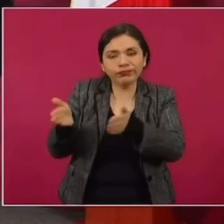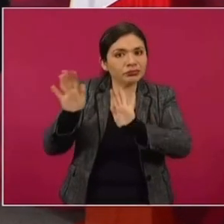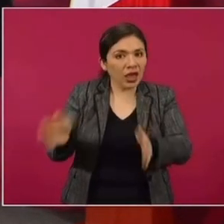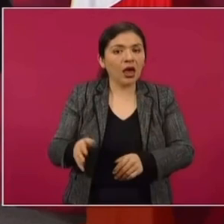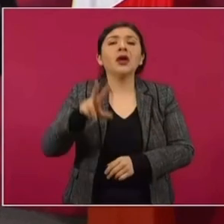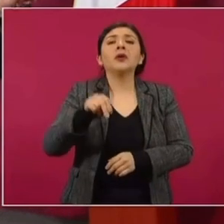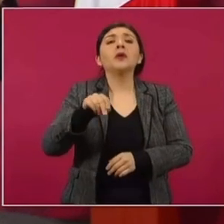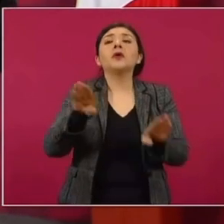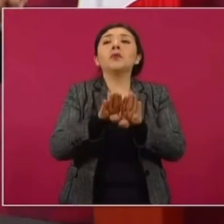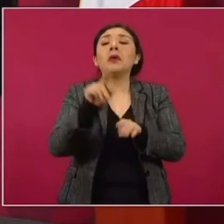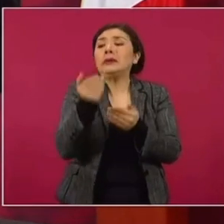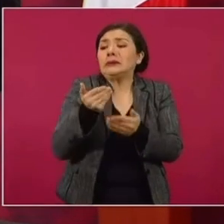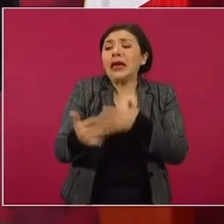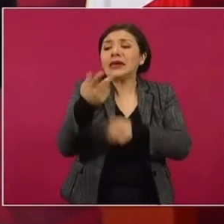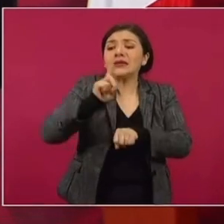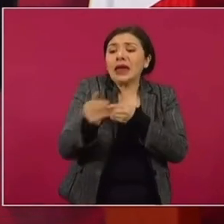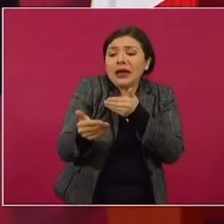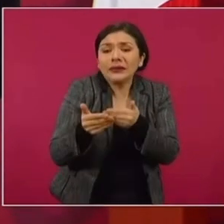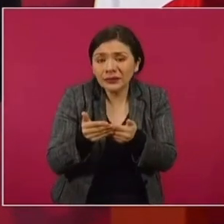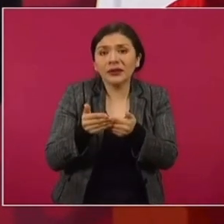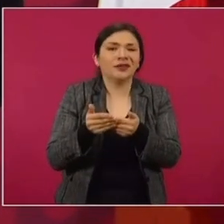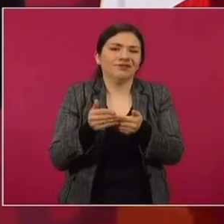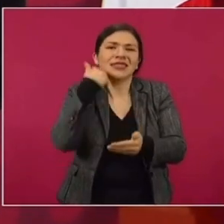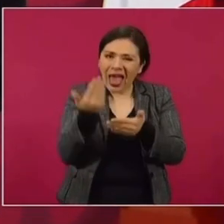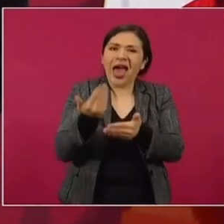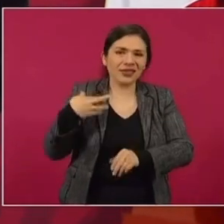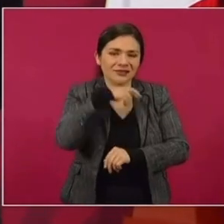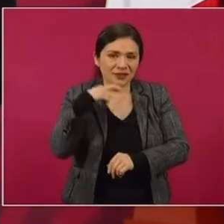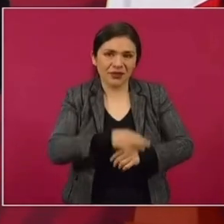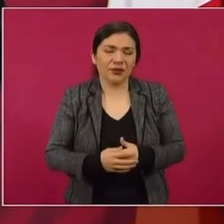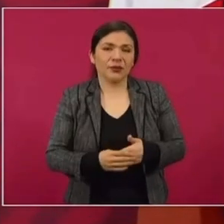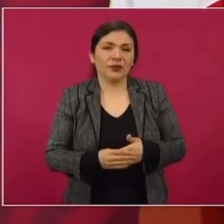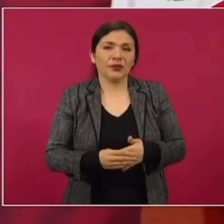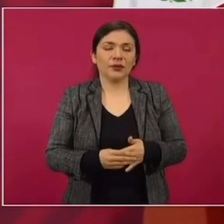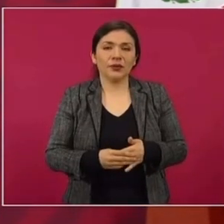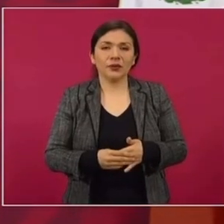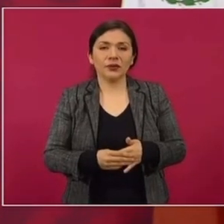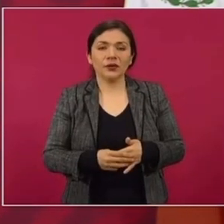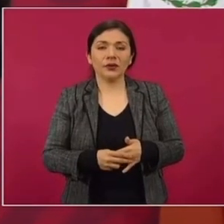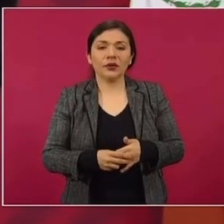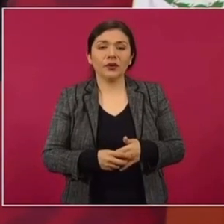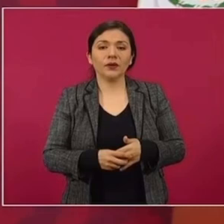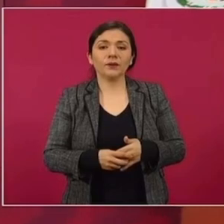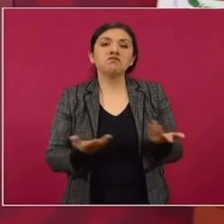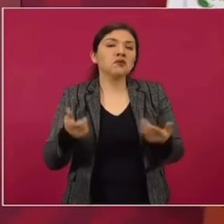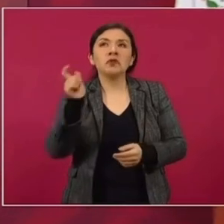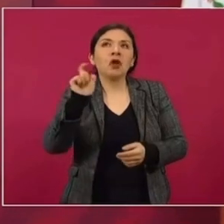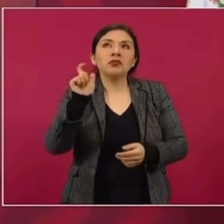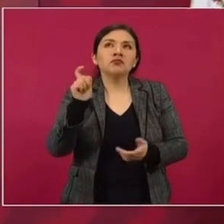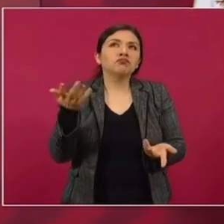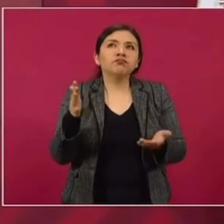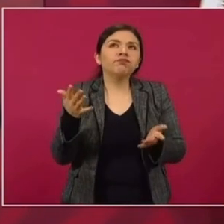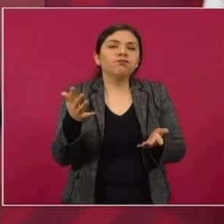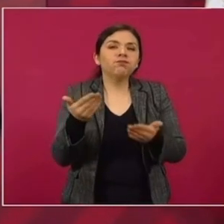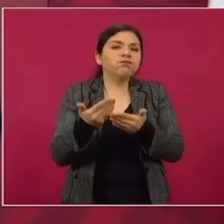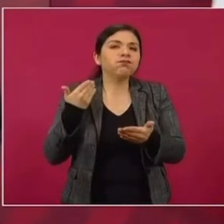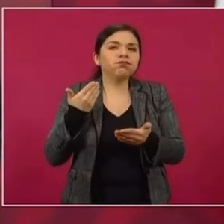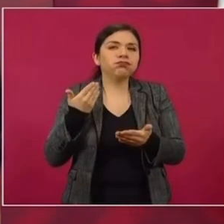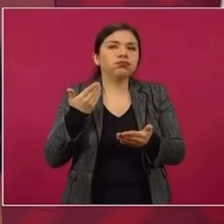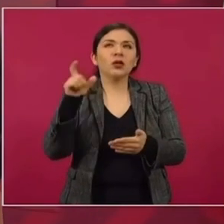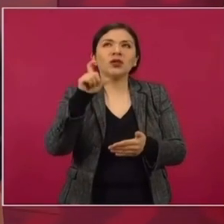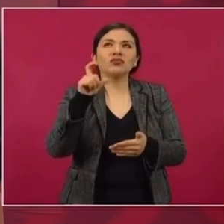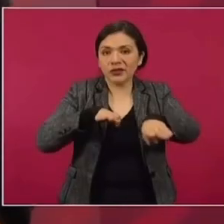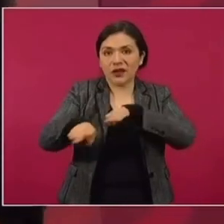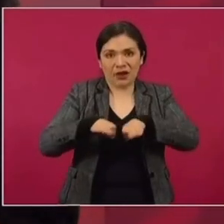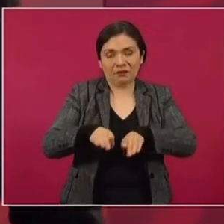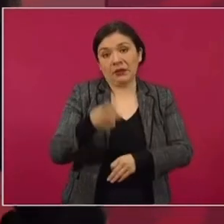No entregarlo 15 días antes de que terminemos, sino poder operarlo desde finales